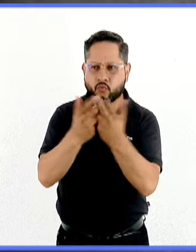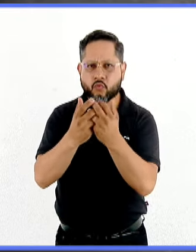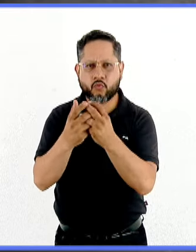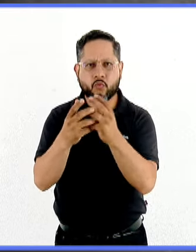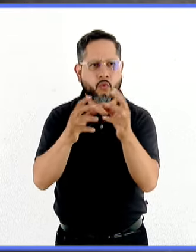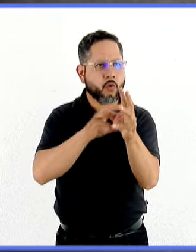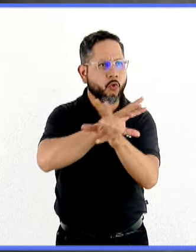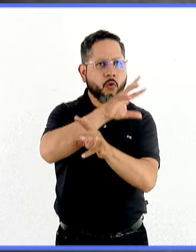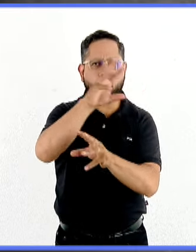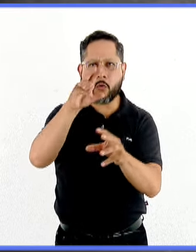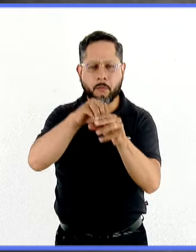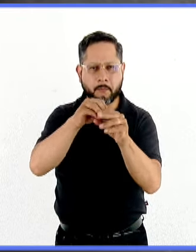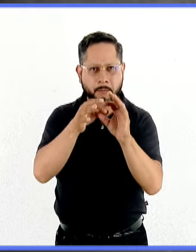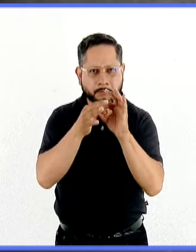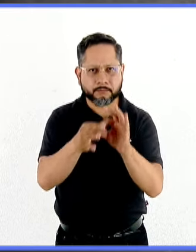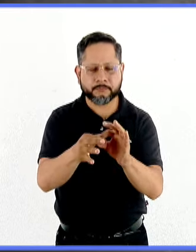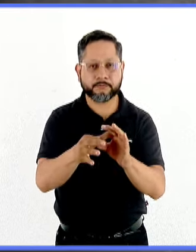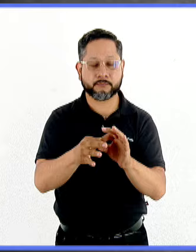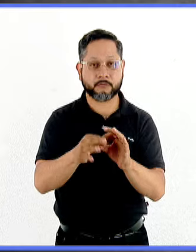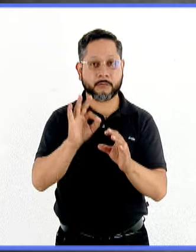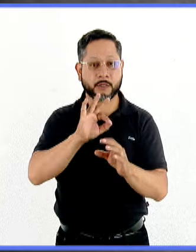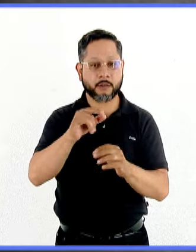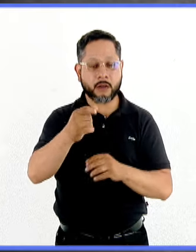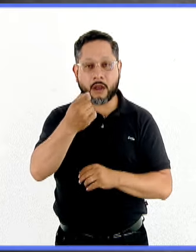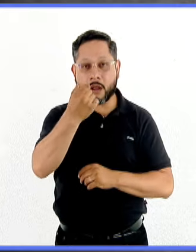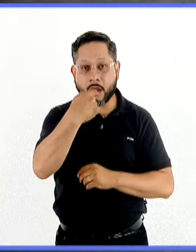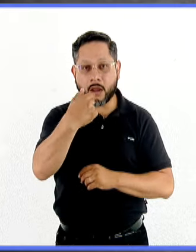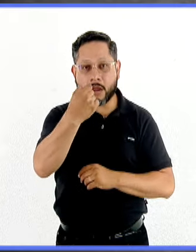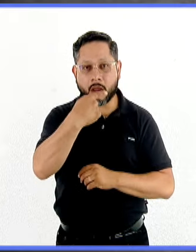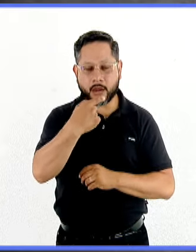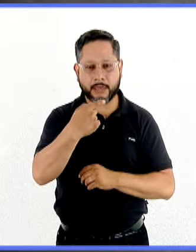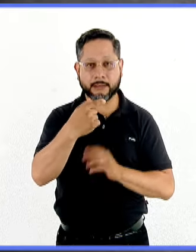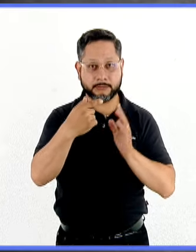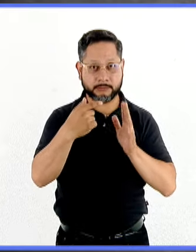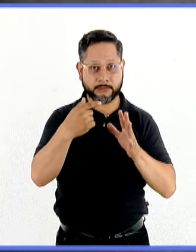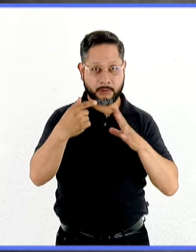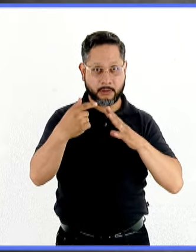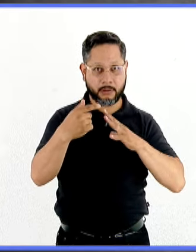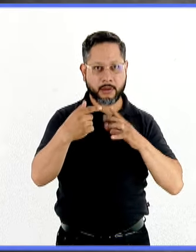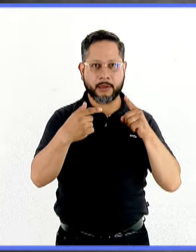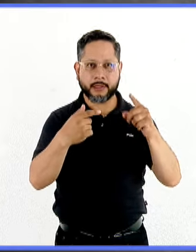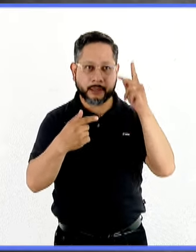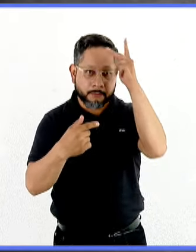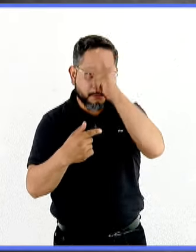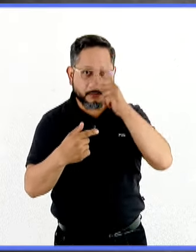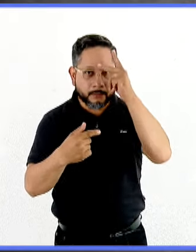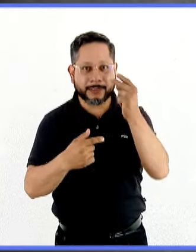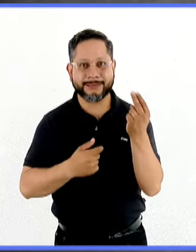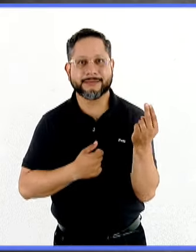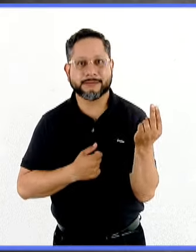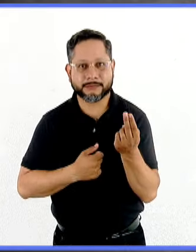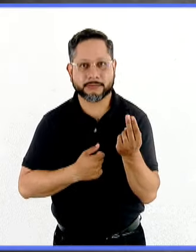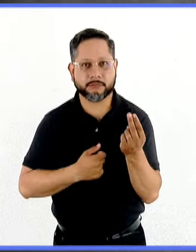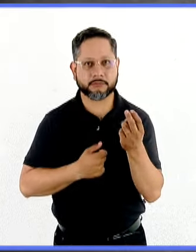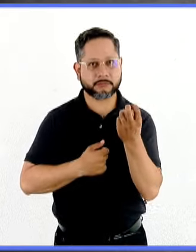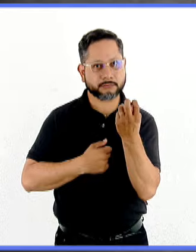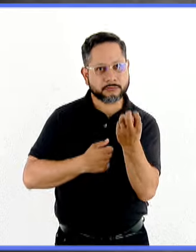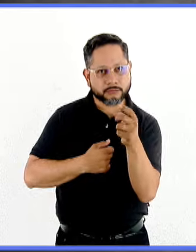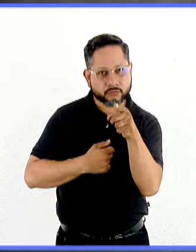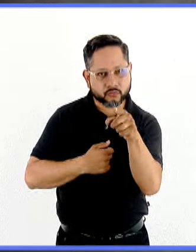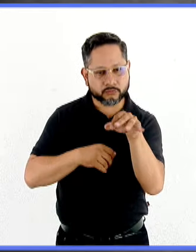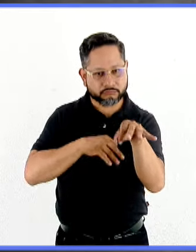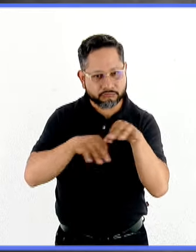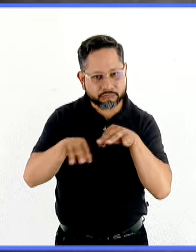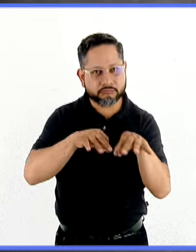cuando estamos en atención farmacológica usualmente también está la parte terapéutica que finalmente permite el trabajar